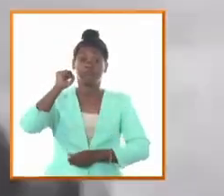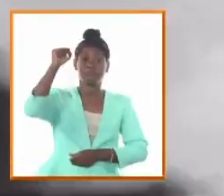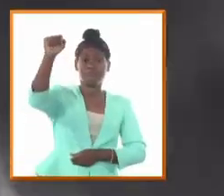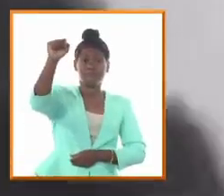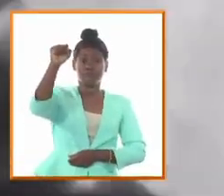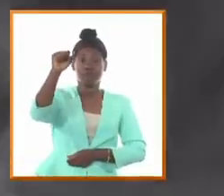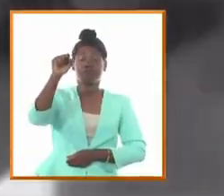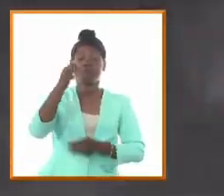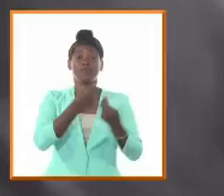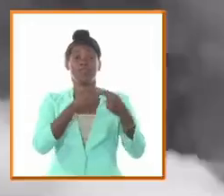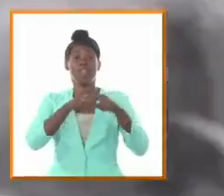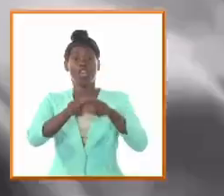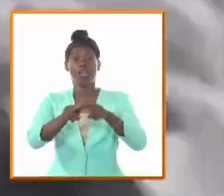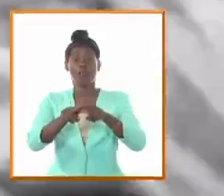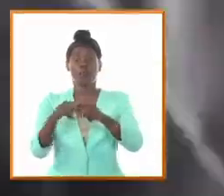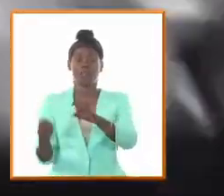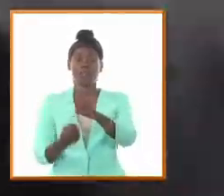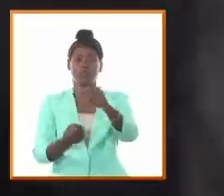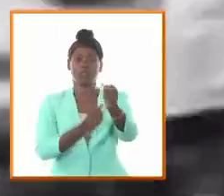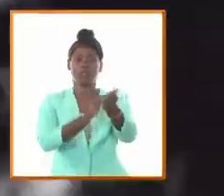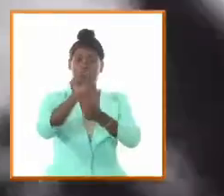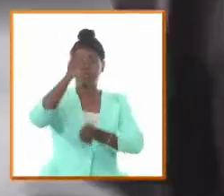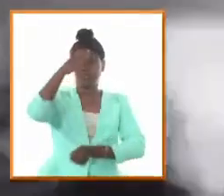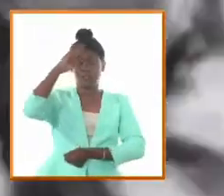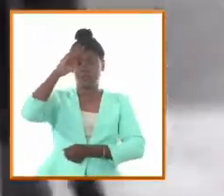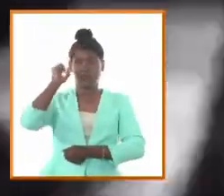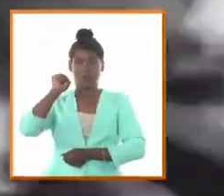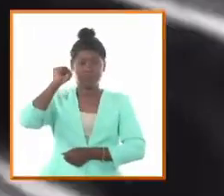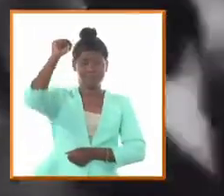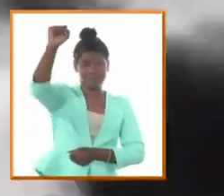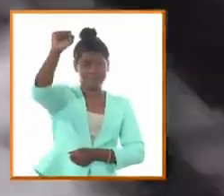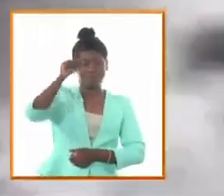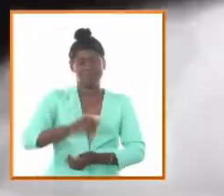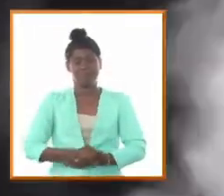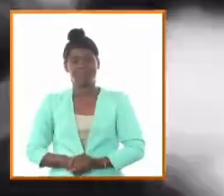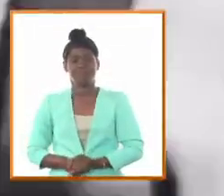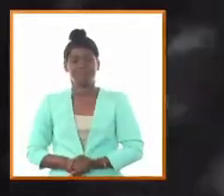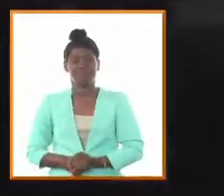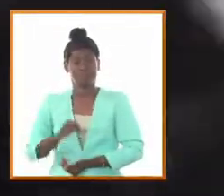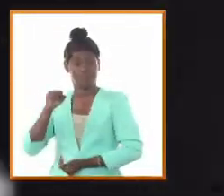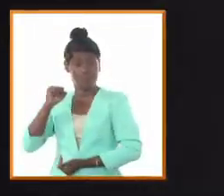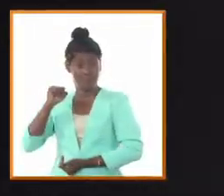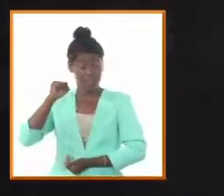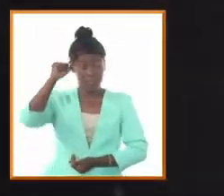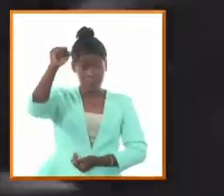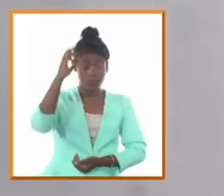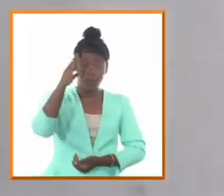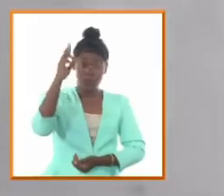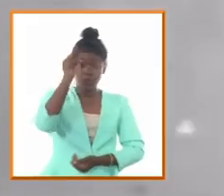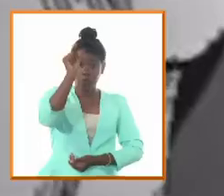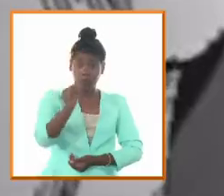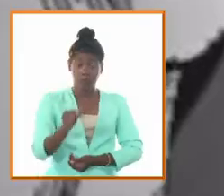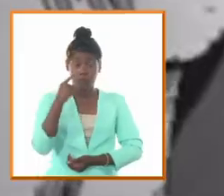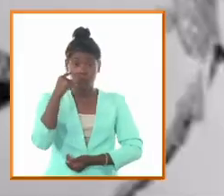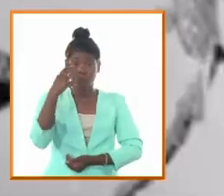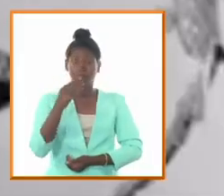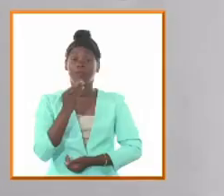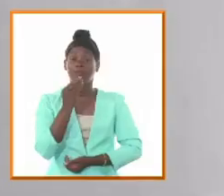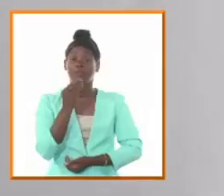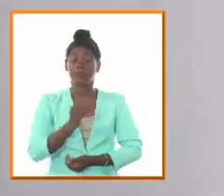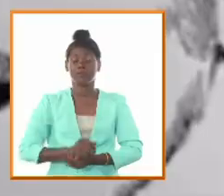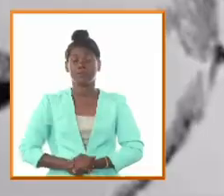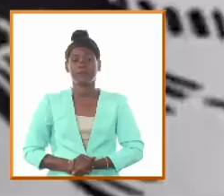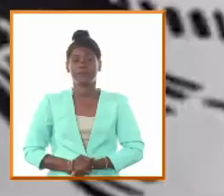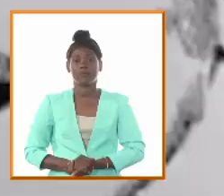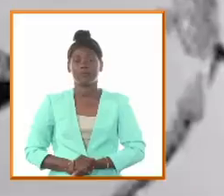los héroes gloriosos de la patria que viva la nebonda inmortal de Ignacio Aramonte